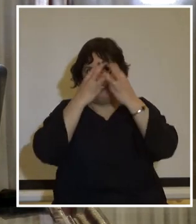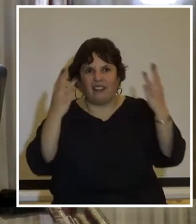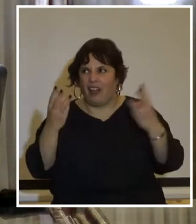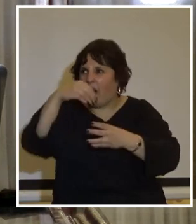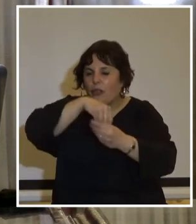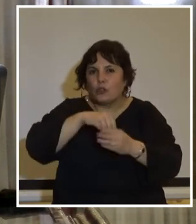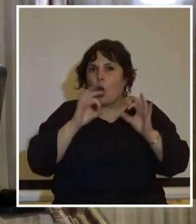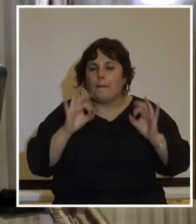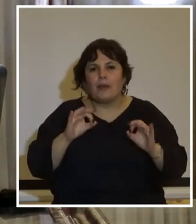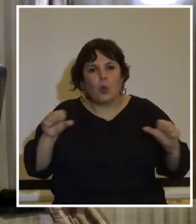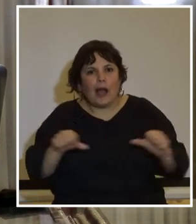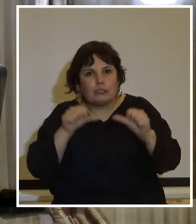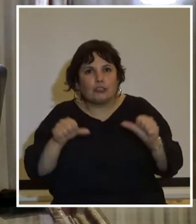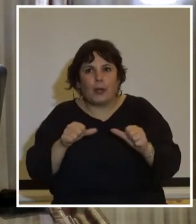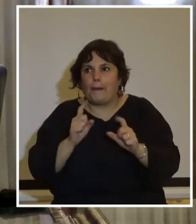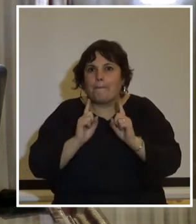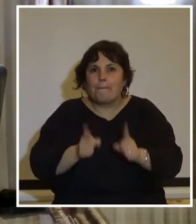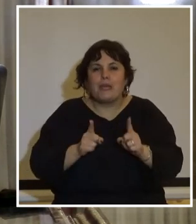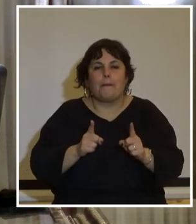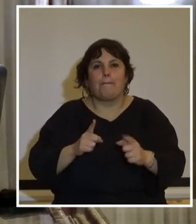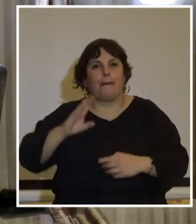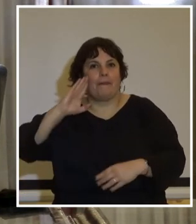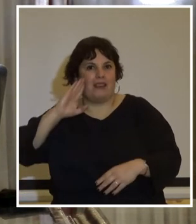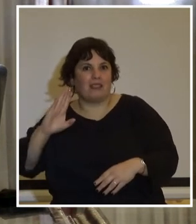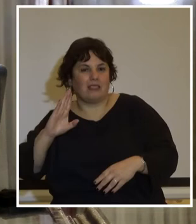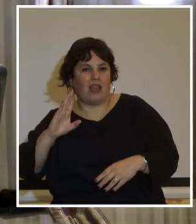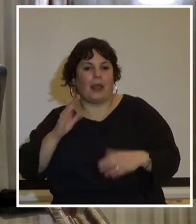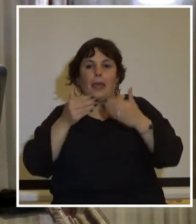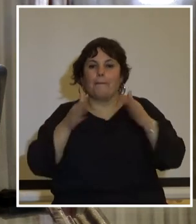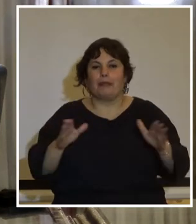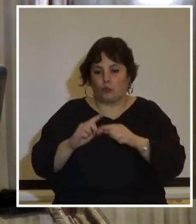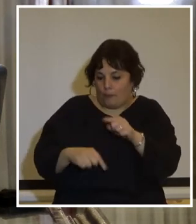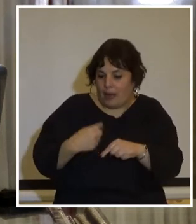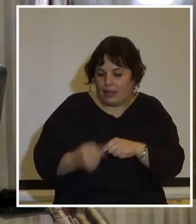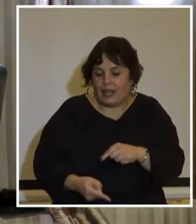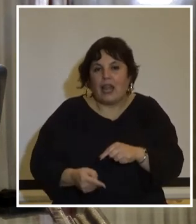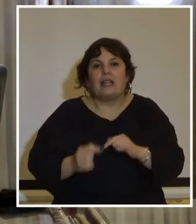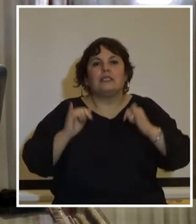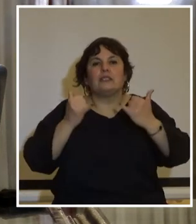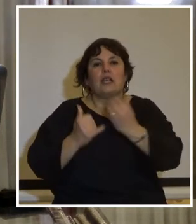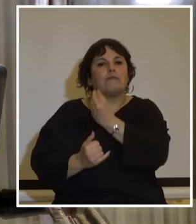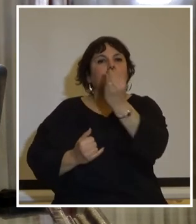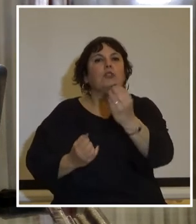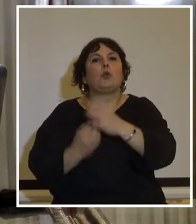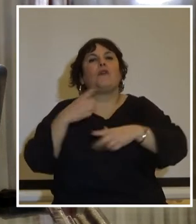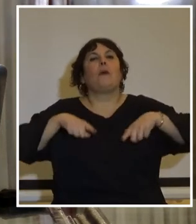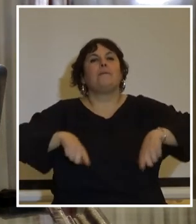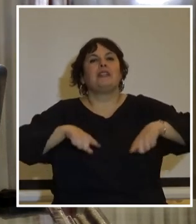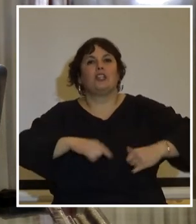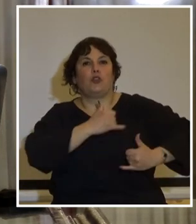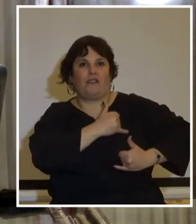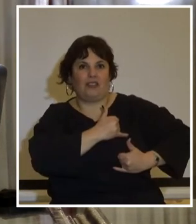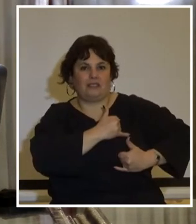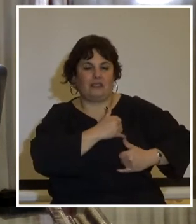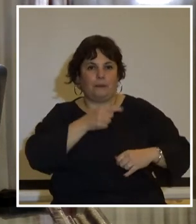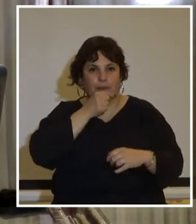las acciones que pudieran incluirse en la misma por parte de los militares y que comenzó el día siguiente con la designación de nuevos ministros de defensa y del interior